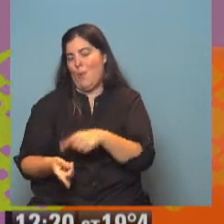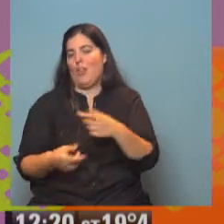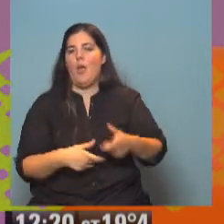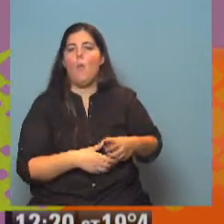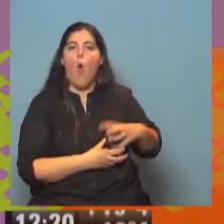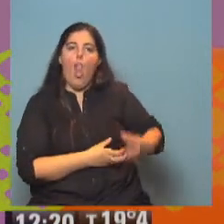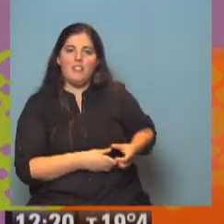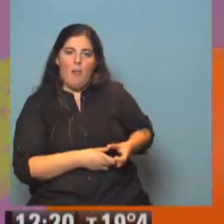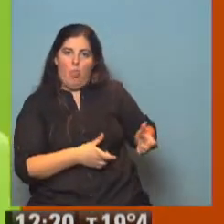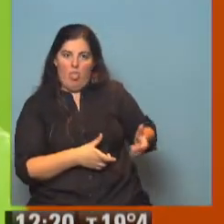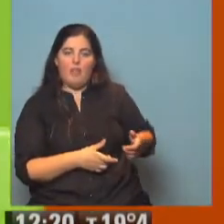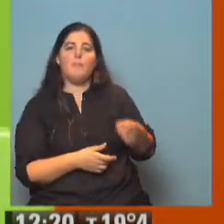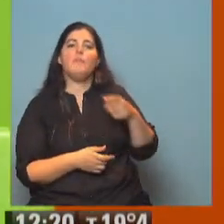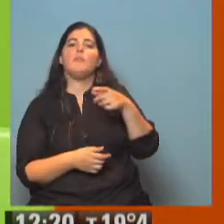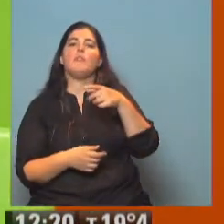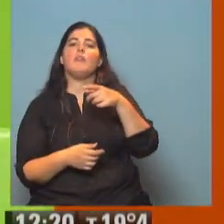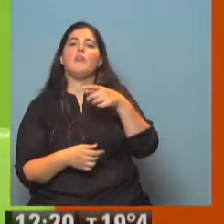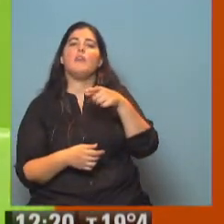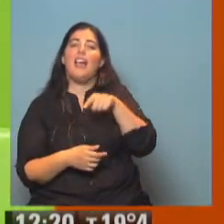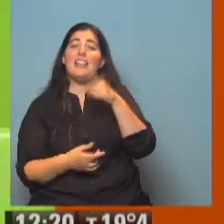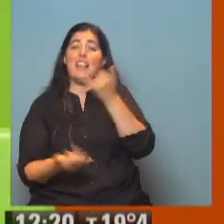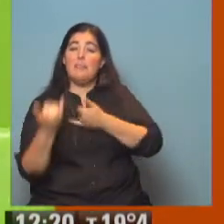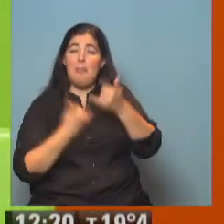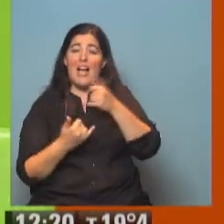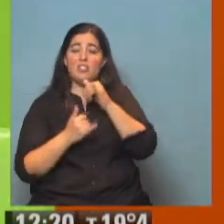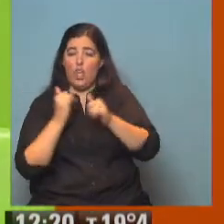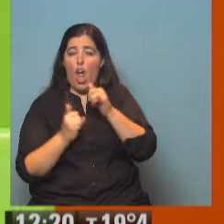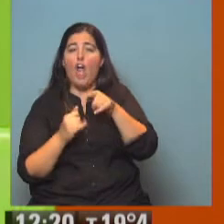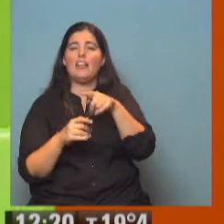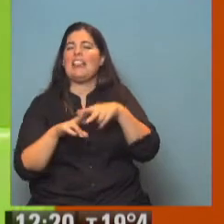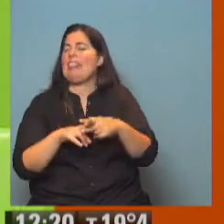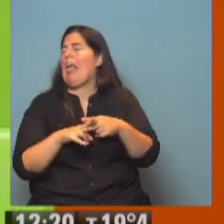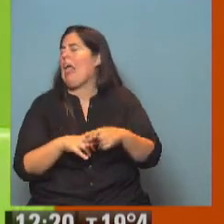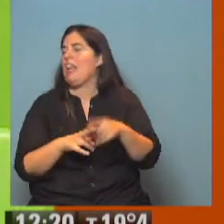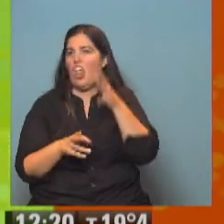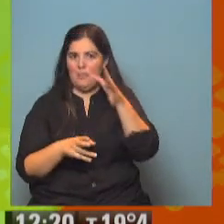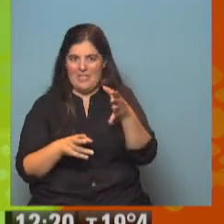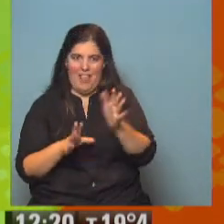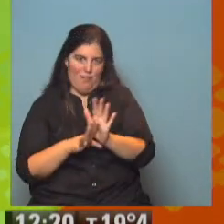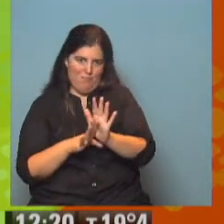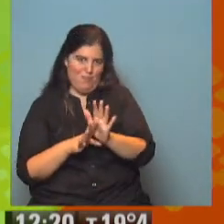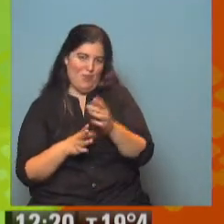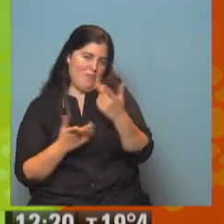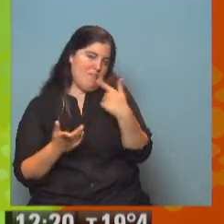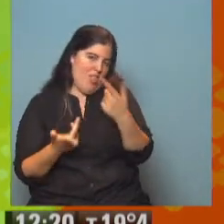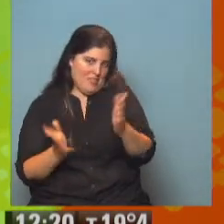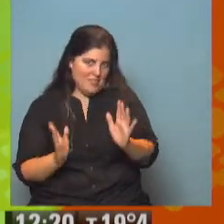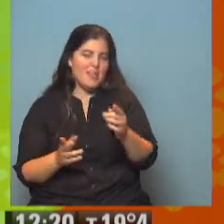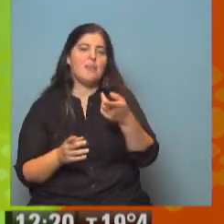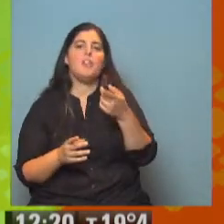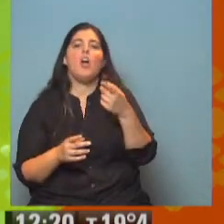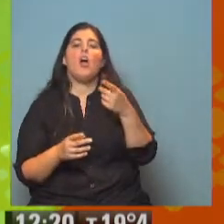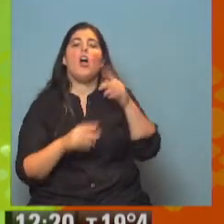bolsa. pesar de la piel. Pero todas estas explicaciones muy técnicas, se podrían decir, cuando uno sale del